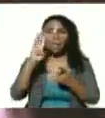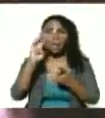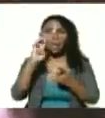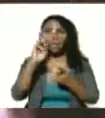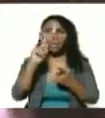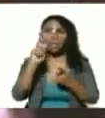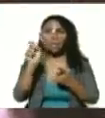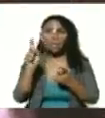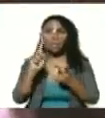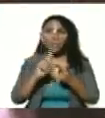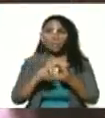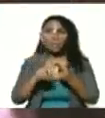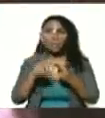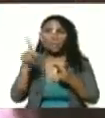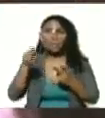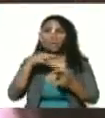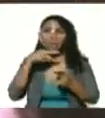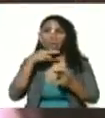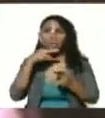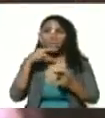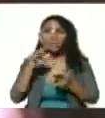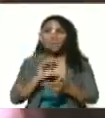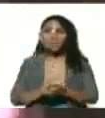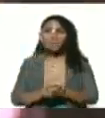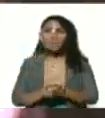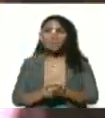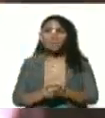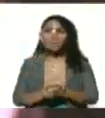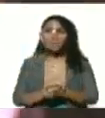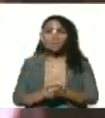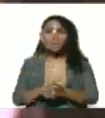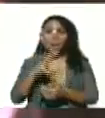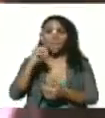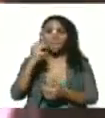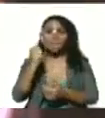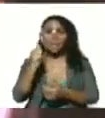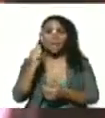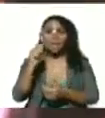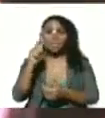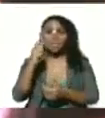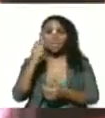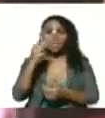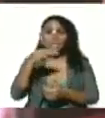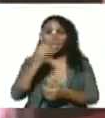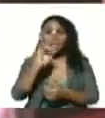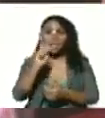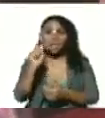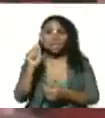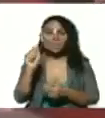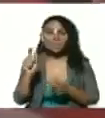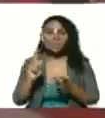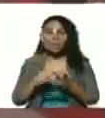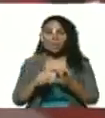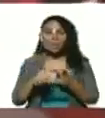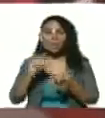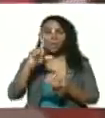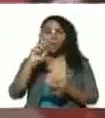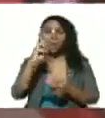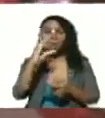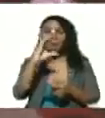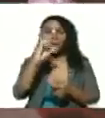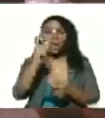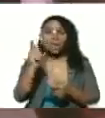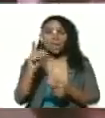sus nietos Matías Rodríguez Lucas Rodríguez estamos todos